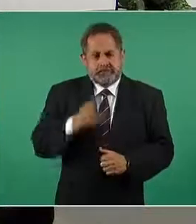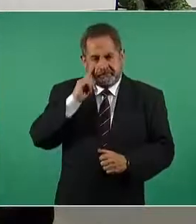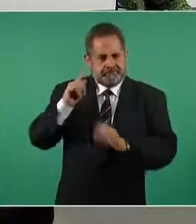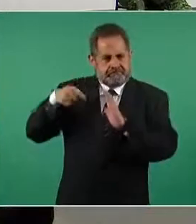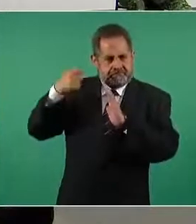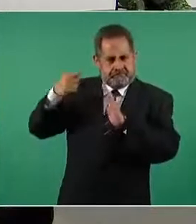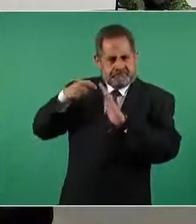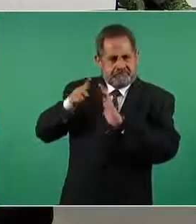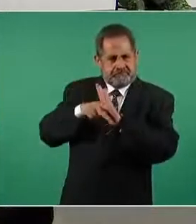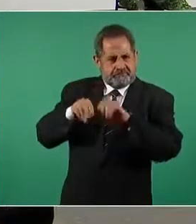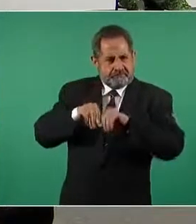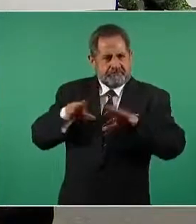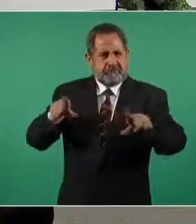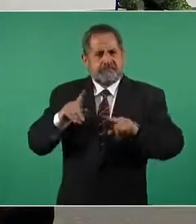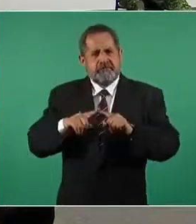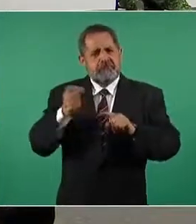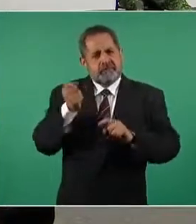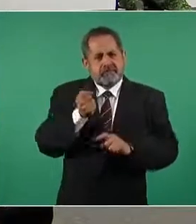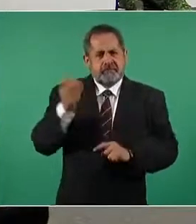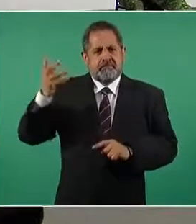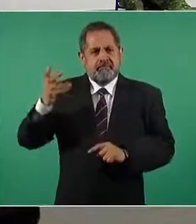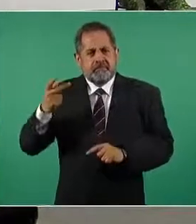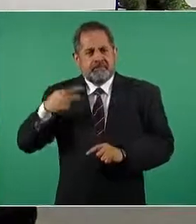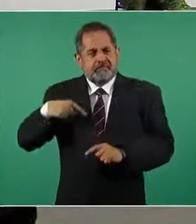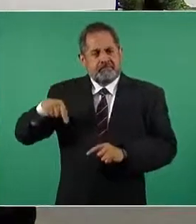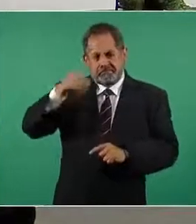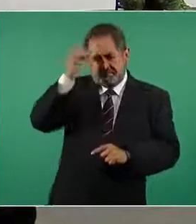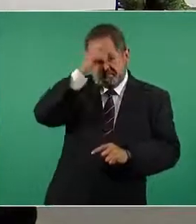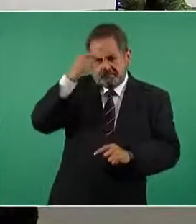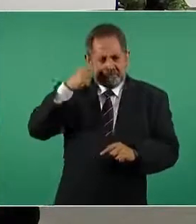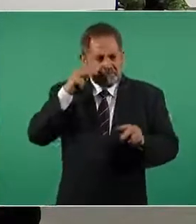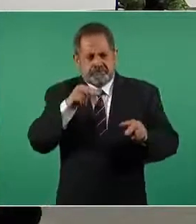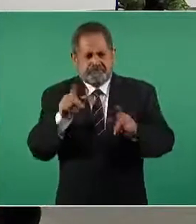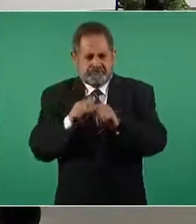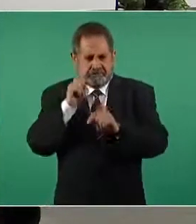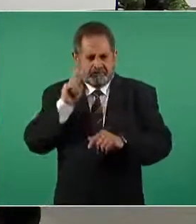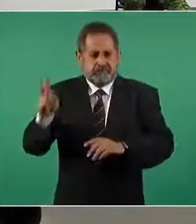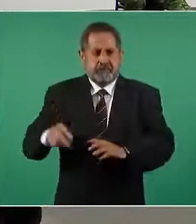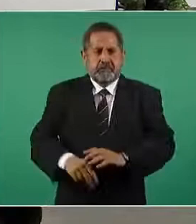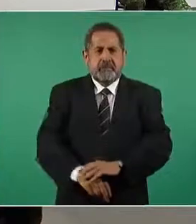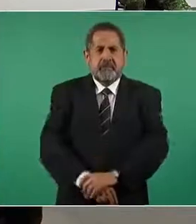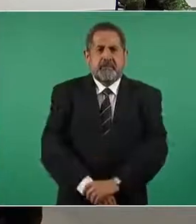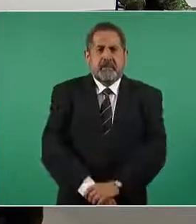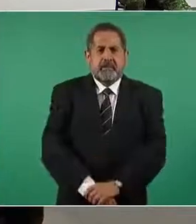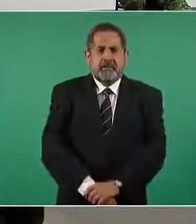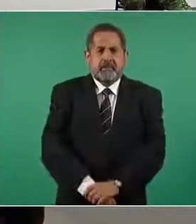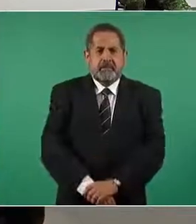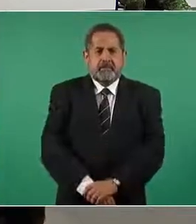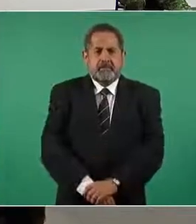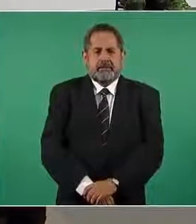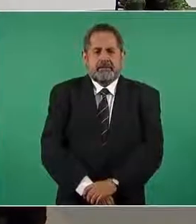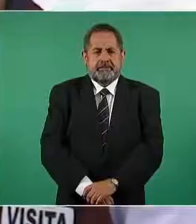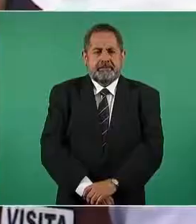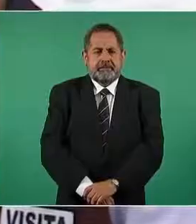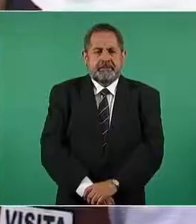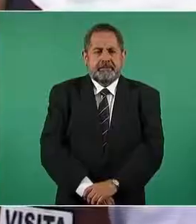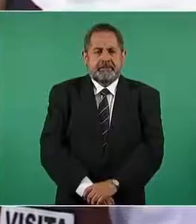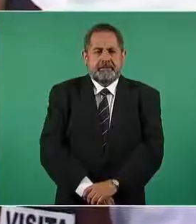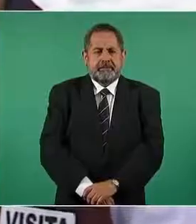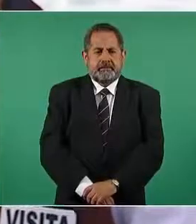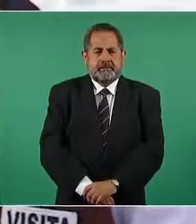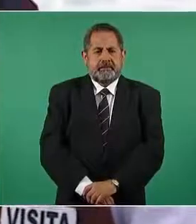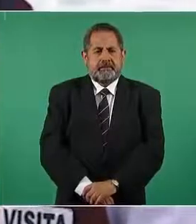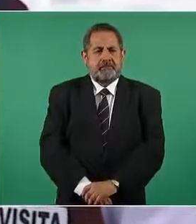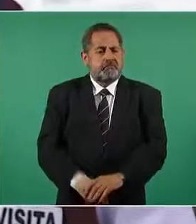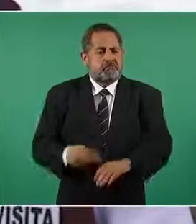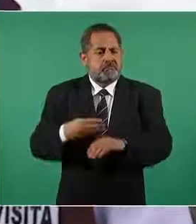un video de algunos comentarios un video muy breve por favor muy contentos de estar aquí primero